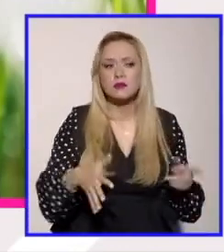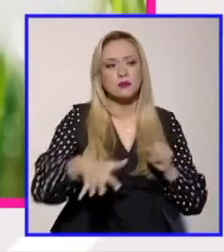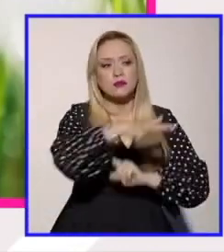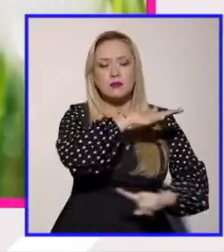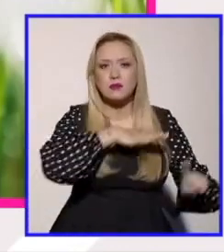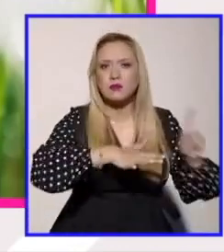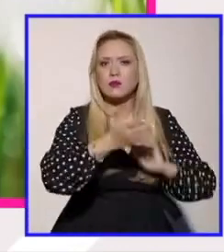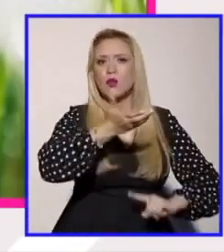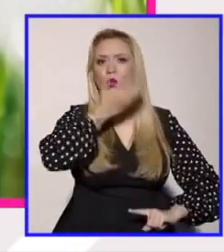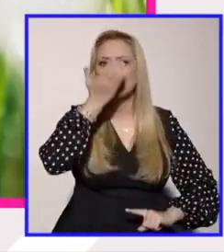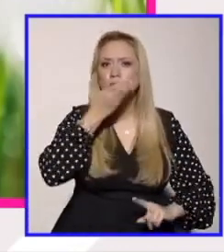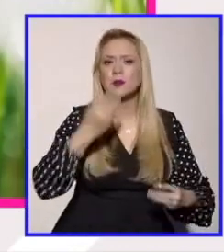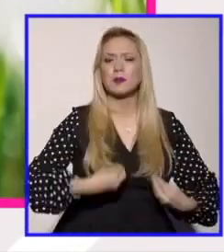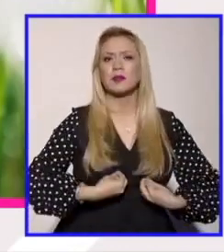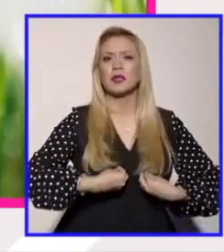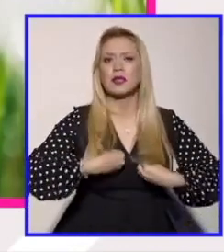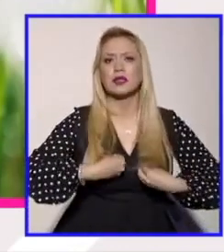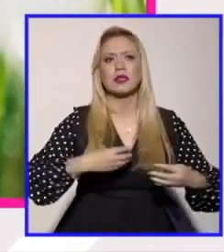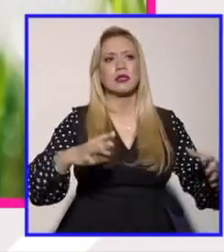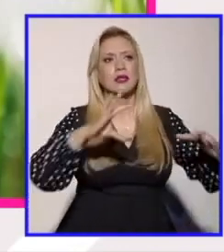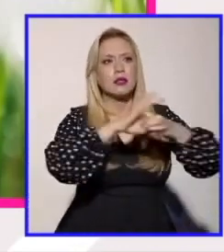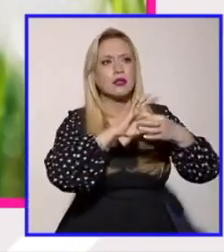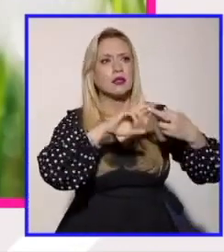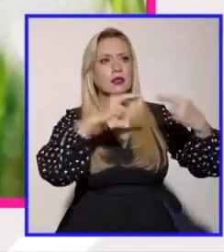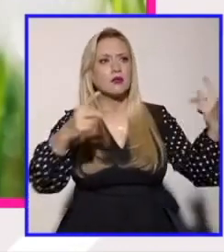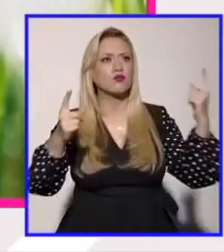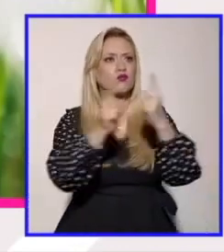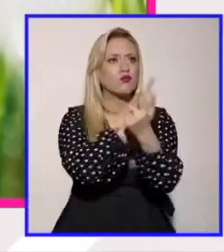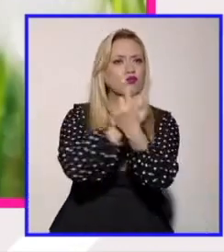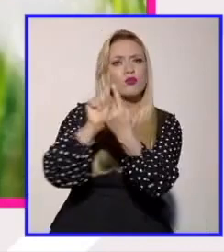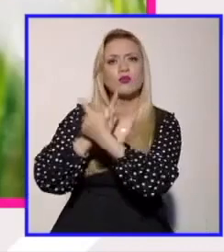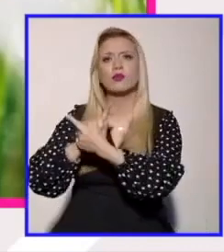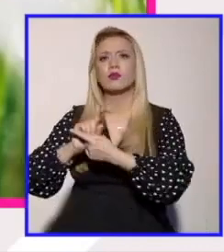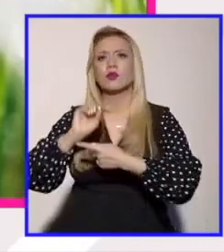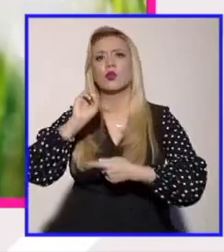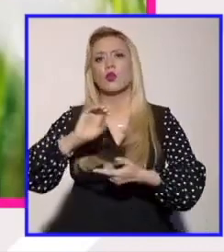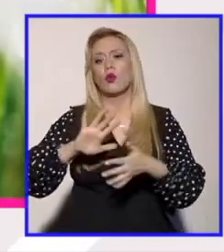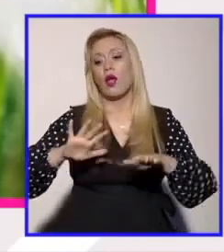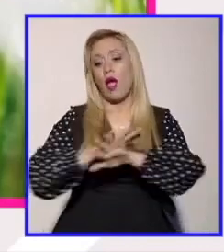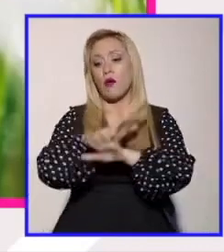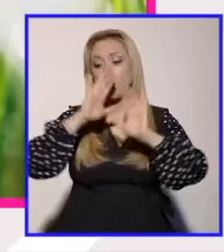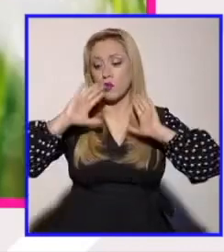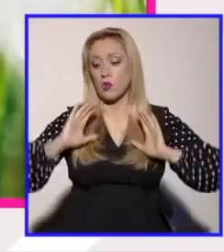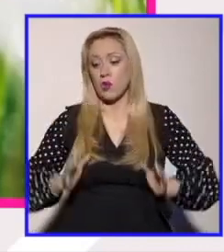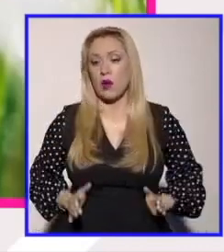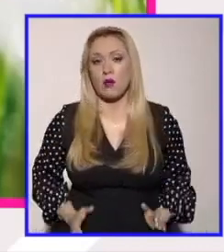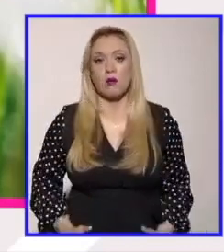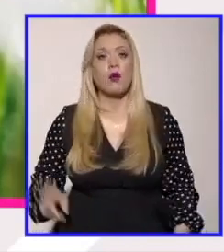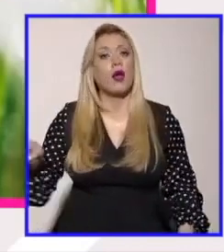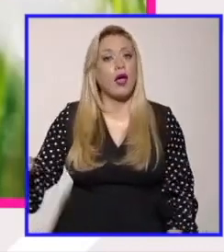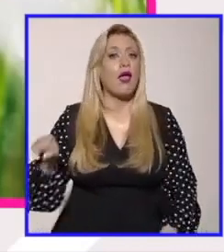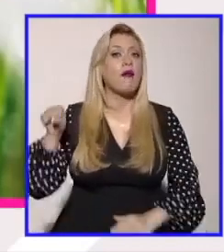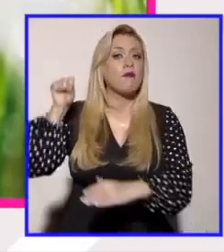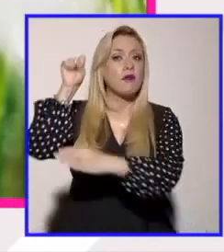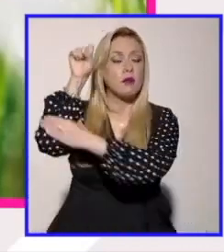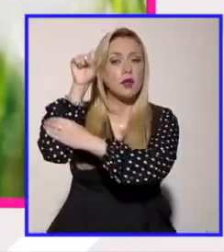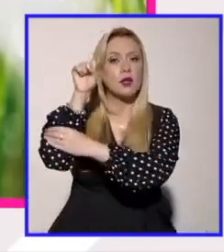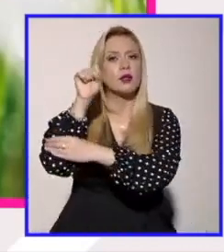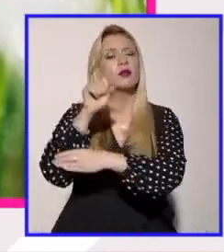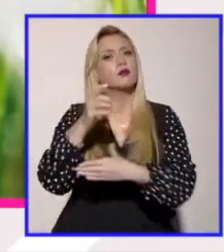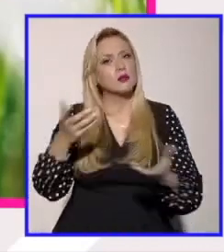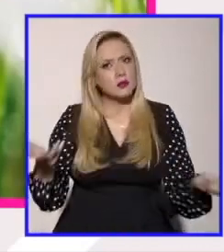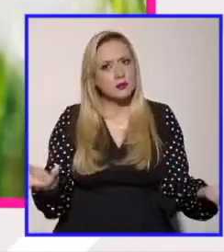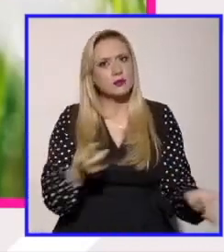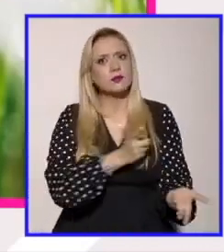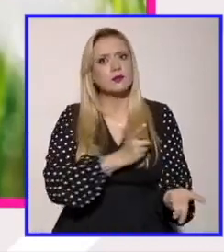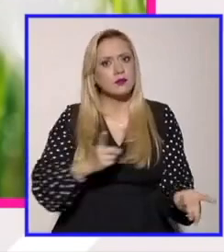cuestiones otras tienen que ver con la materialidad de los cuerpos y en ese sentido el feminismo reconoce y ese era el punto de Sally Haslanger que lo